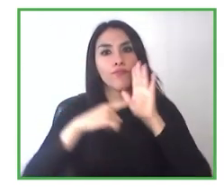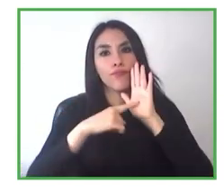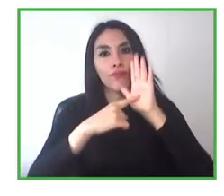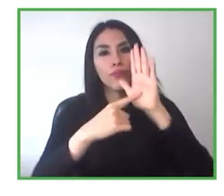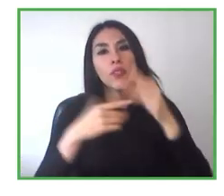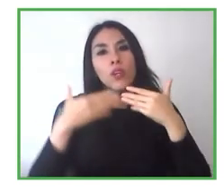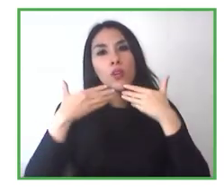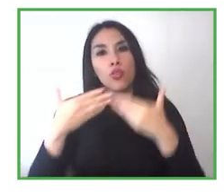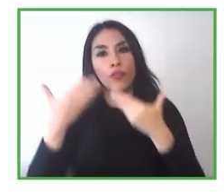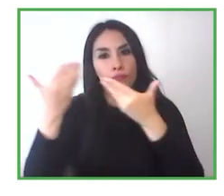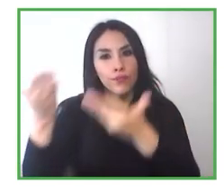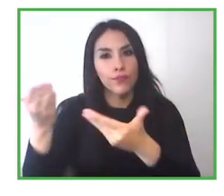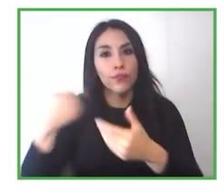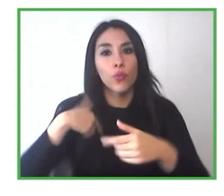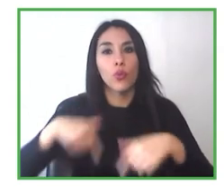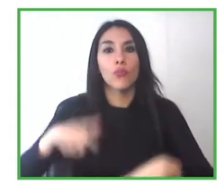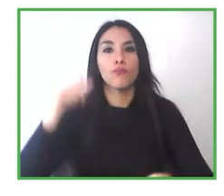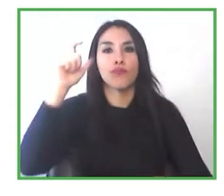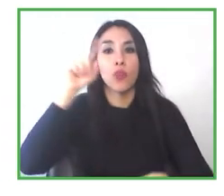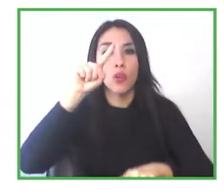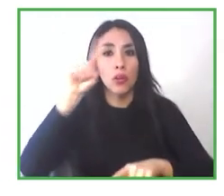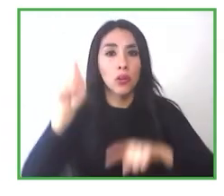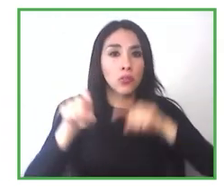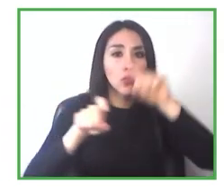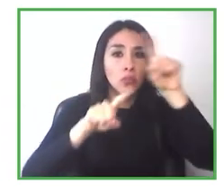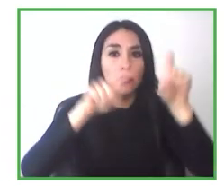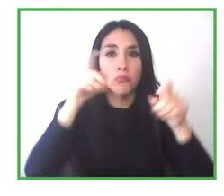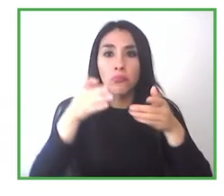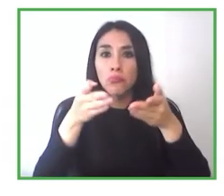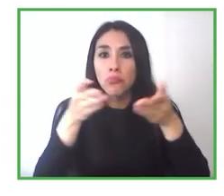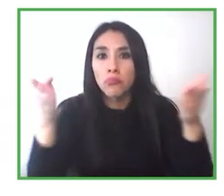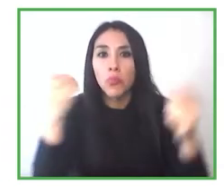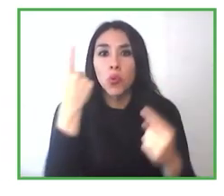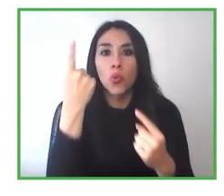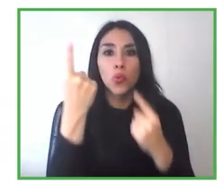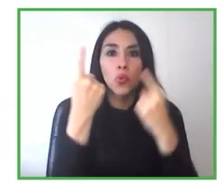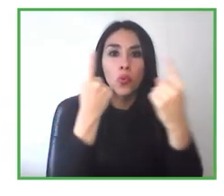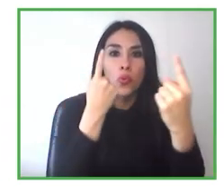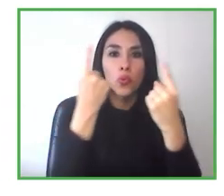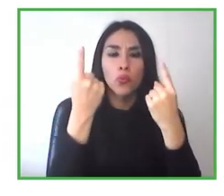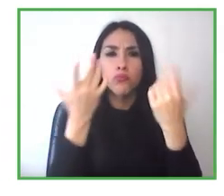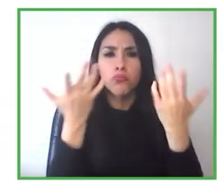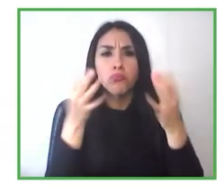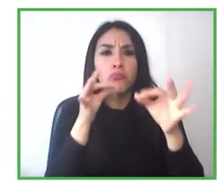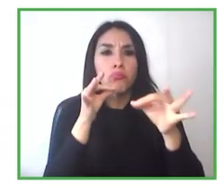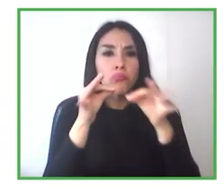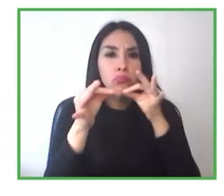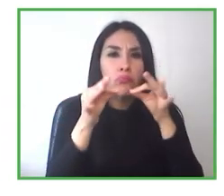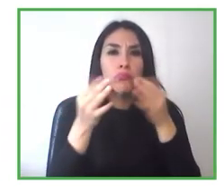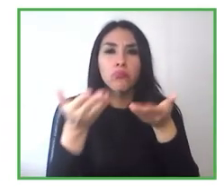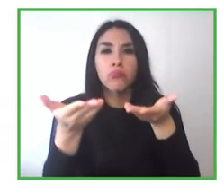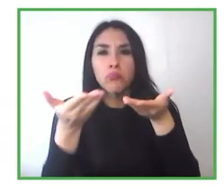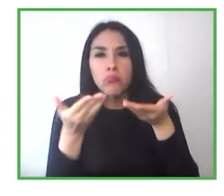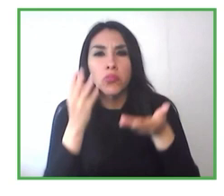en más detalle cuáles son las experiencias que acaban de contar, y tengo una primera pregunta para Canerva, que